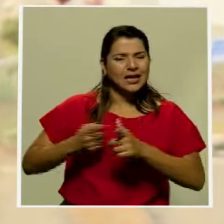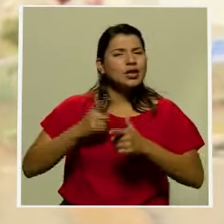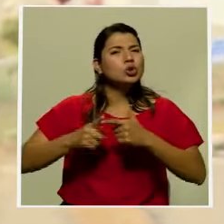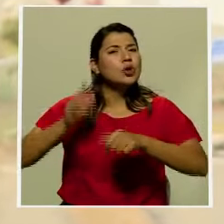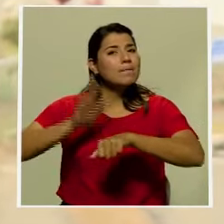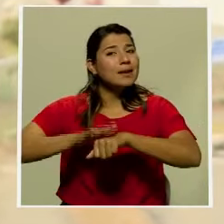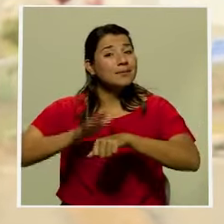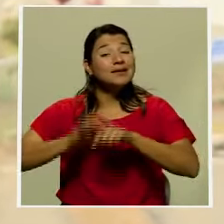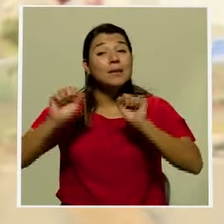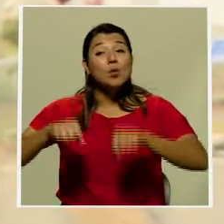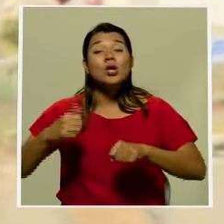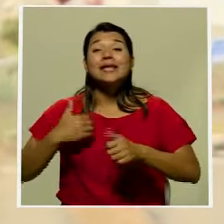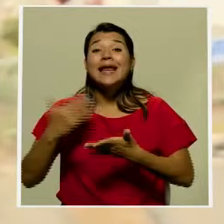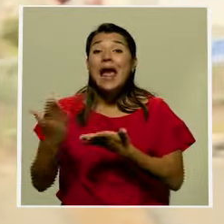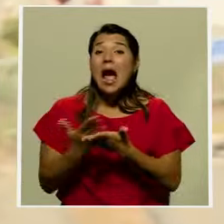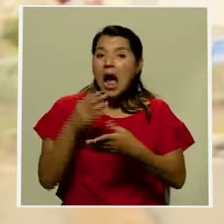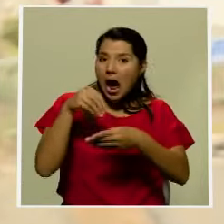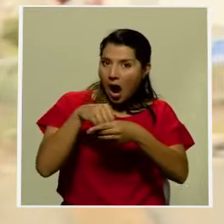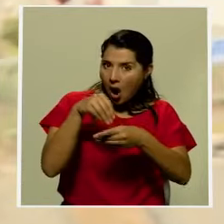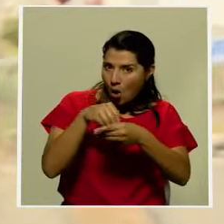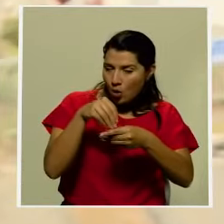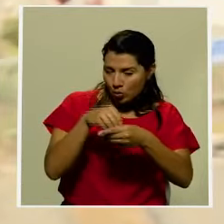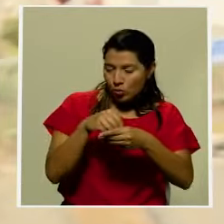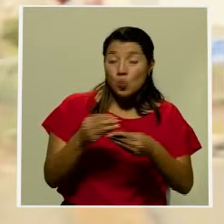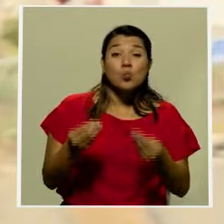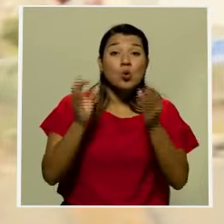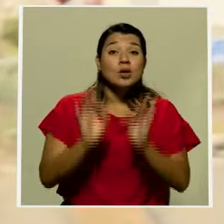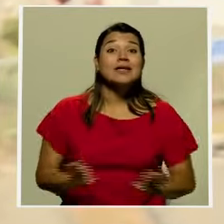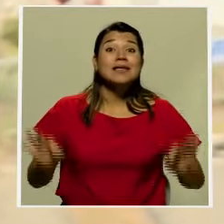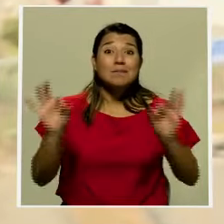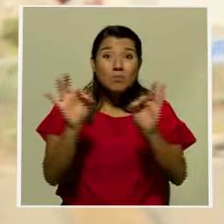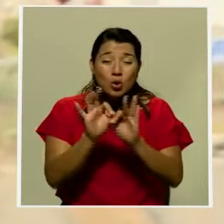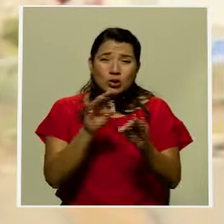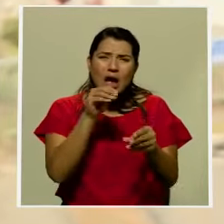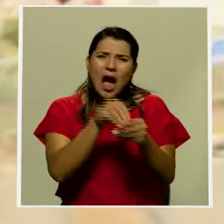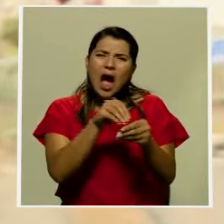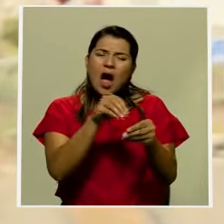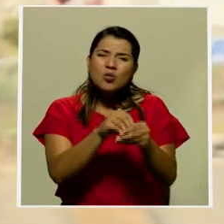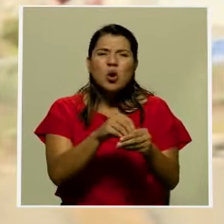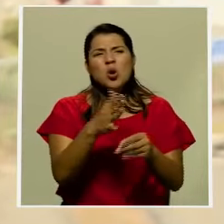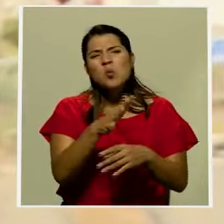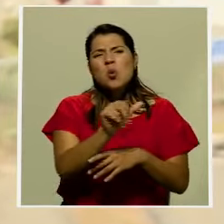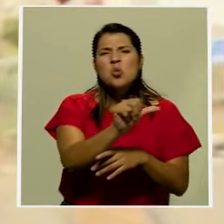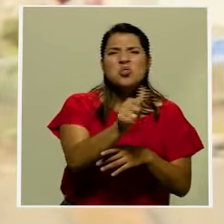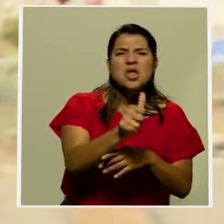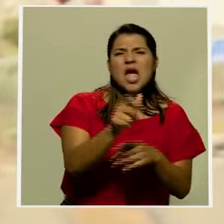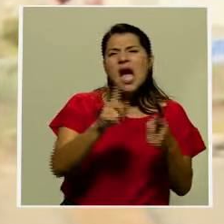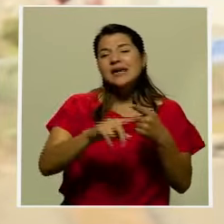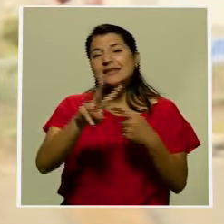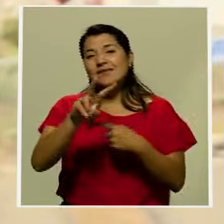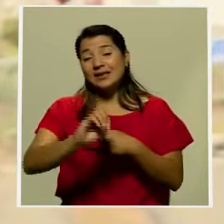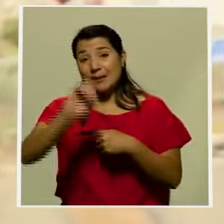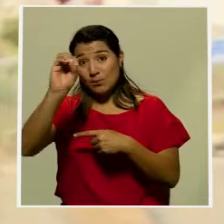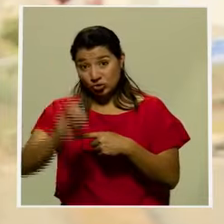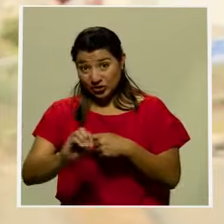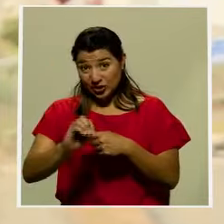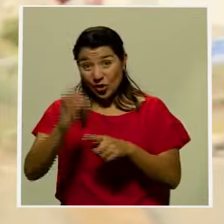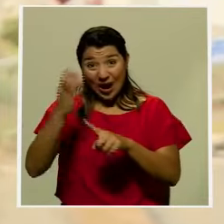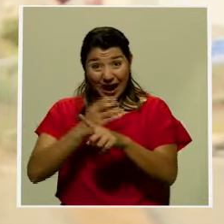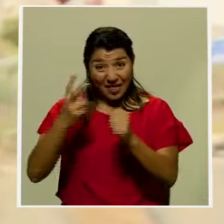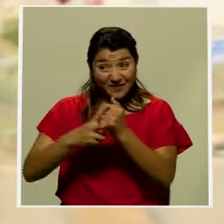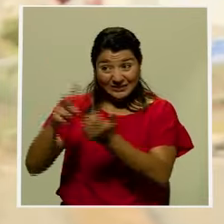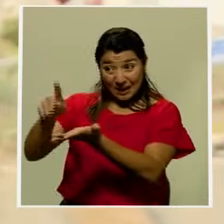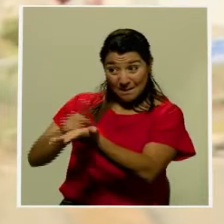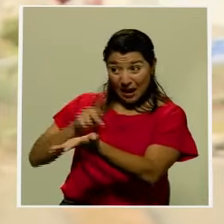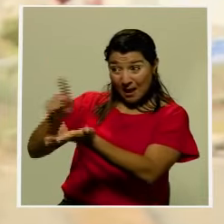generar ahorros. Es recomendable generalmente ahorrar entre un 15 y un 20% del ingreso mensual para poder